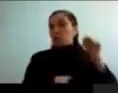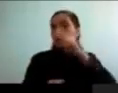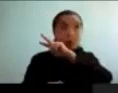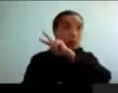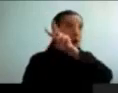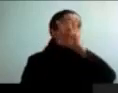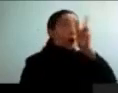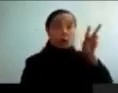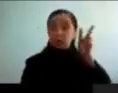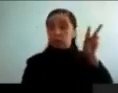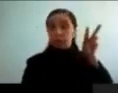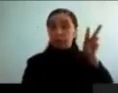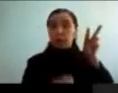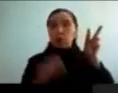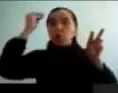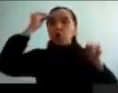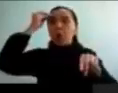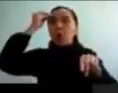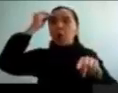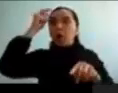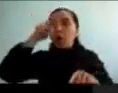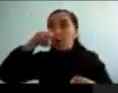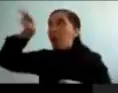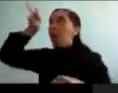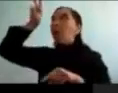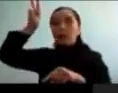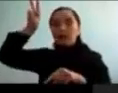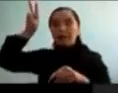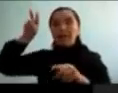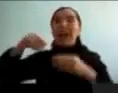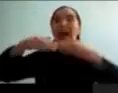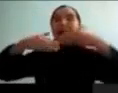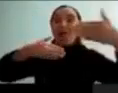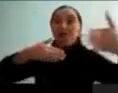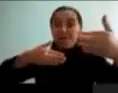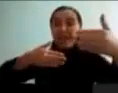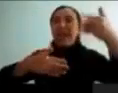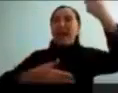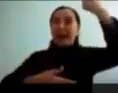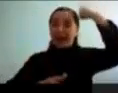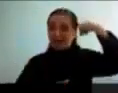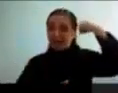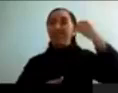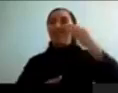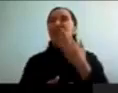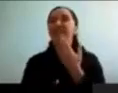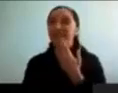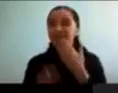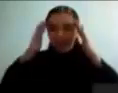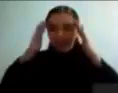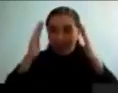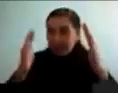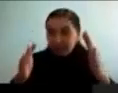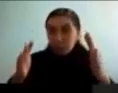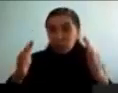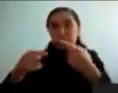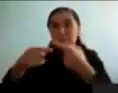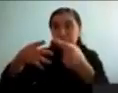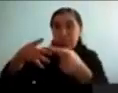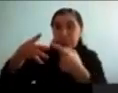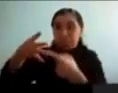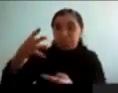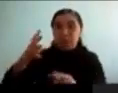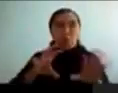pero por ejemplo, si me acuerdo de algo, también me distraigo. Entonces las fuentes posibles de esta atención son múltiples, y esa es una de las